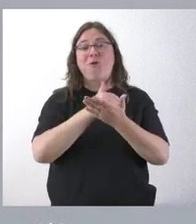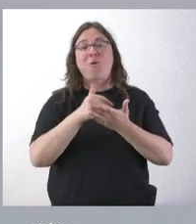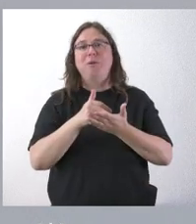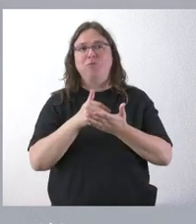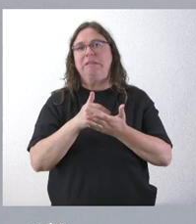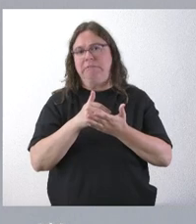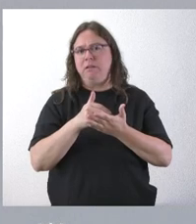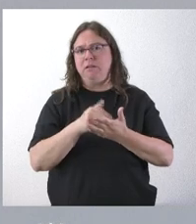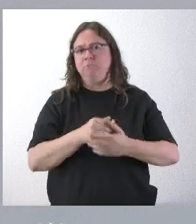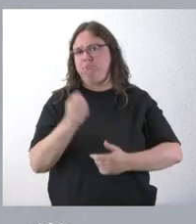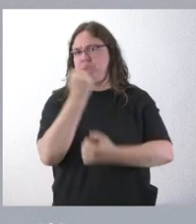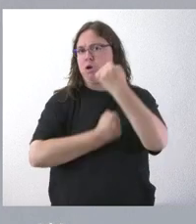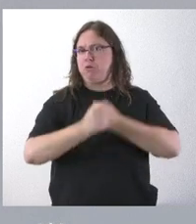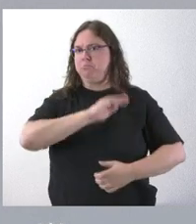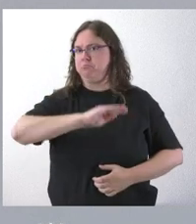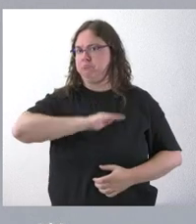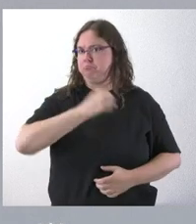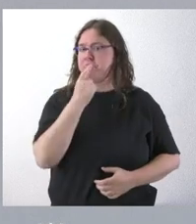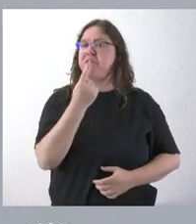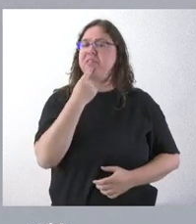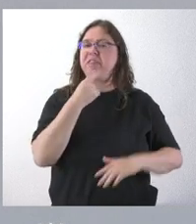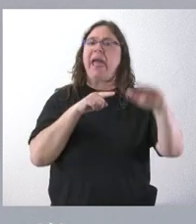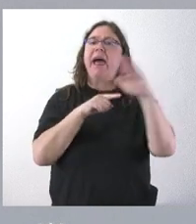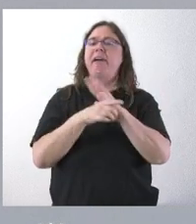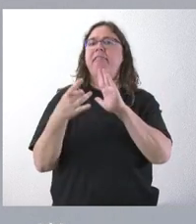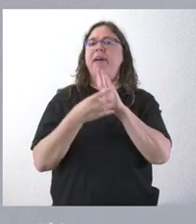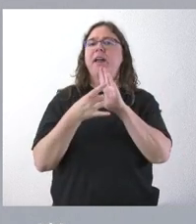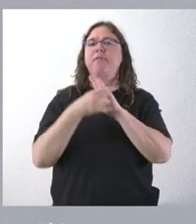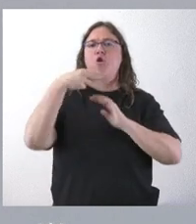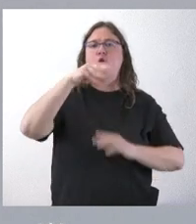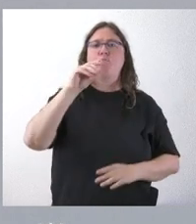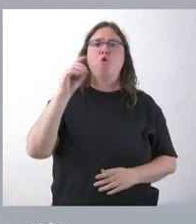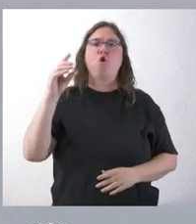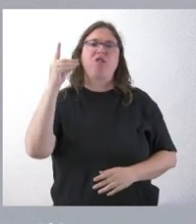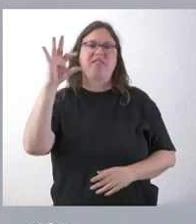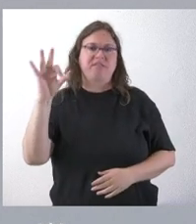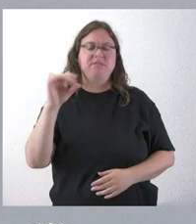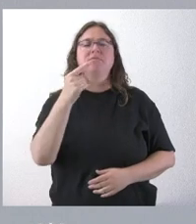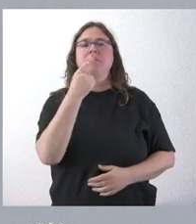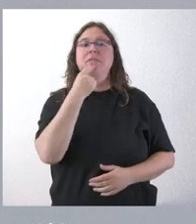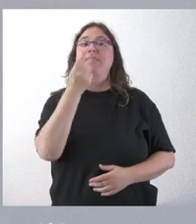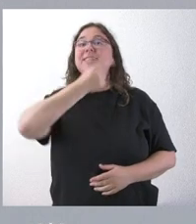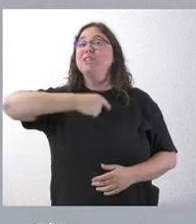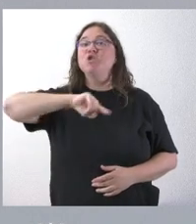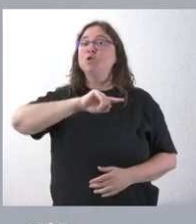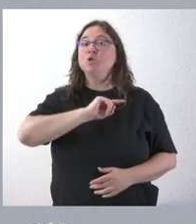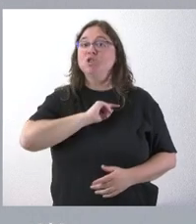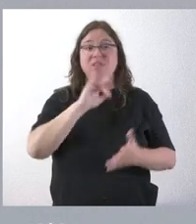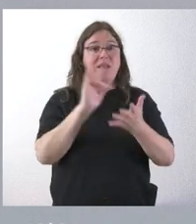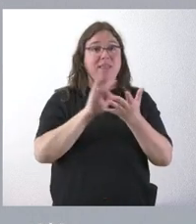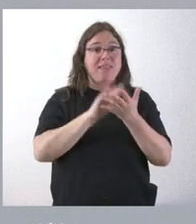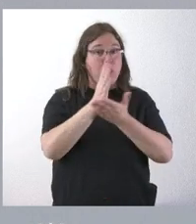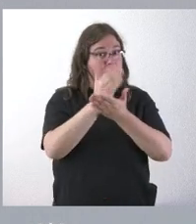elevada solvencia financiera, así lo dice la agencia de calificación Moody's, pero que también estamos entre las comunidades menos endeudadas del contexto